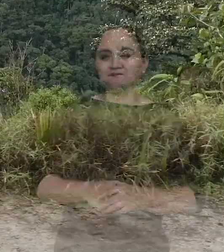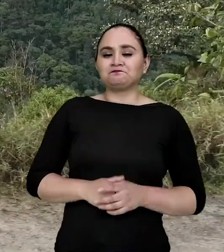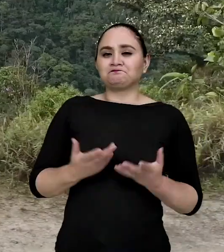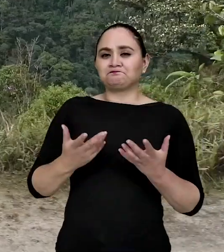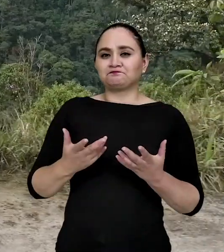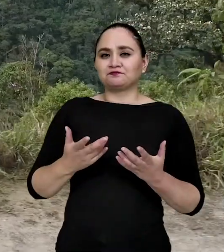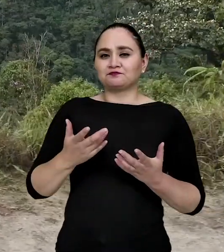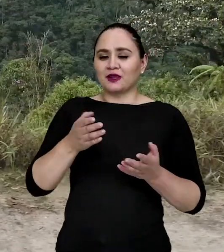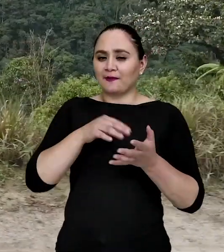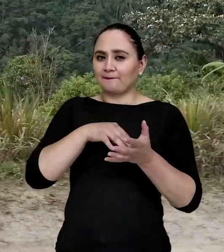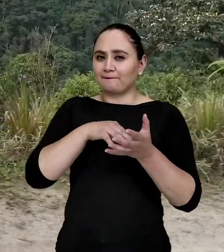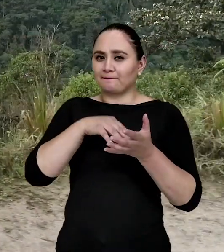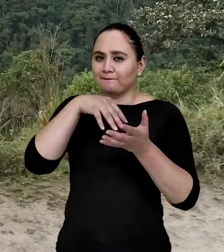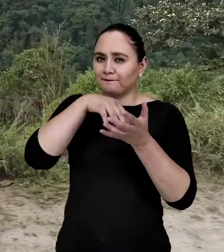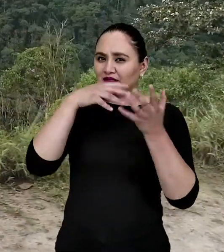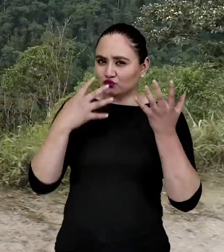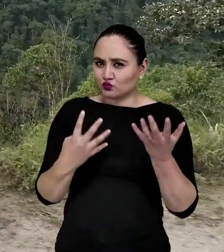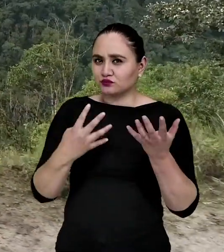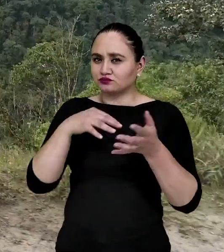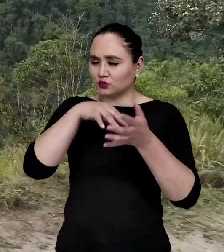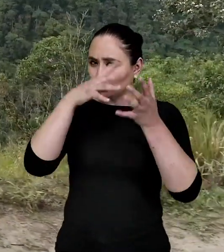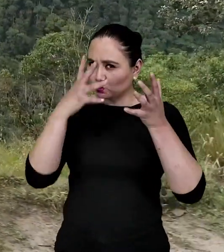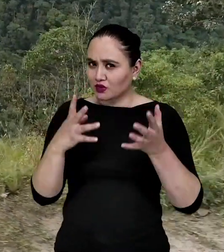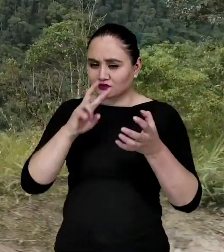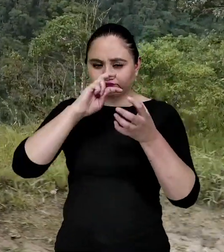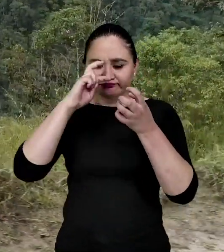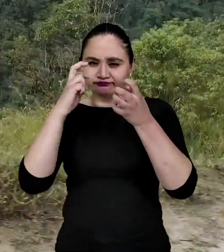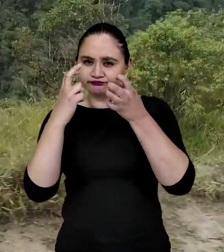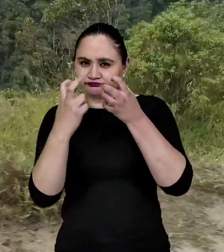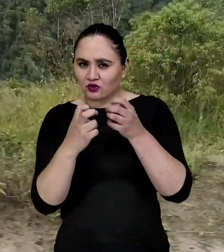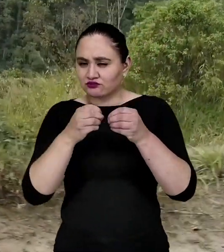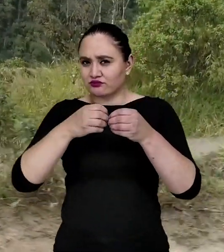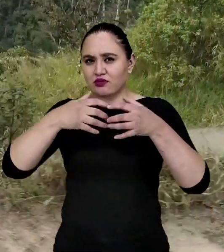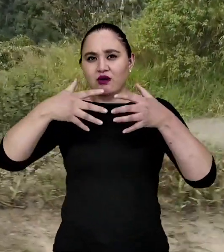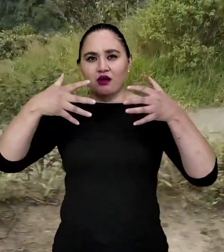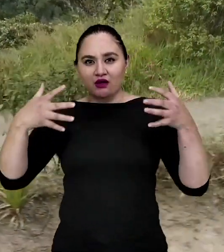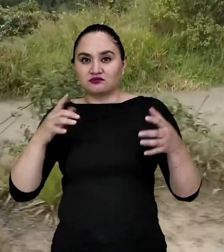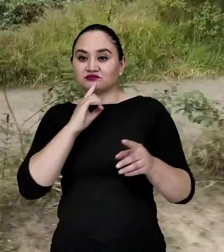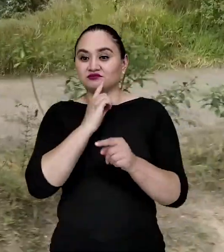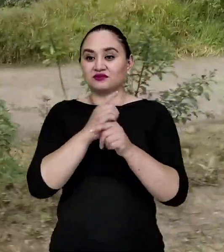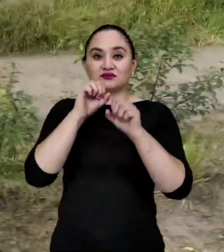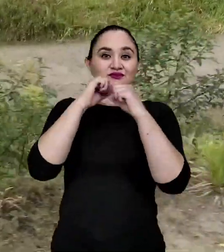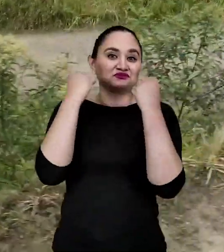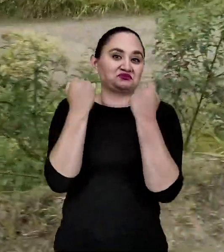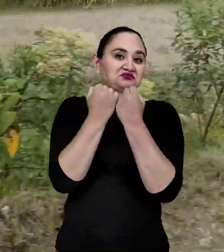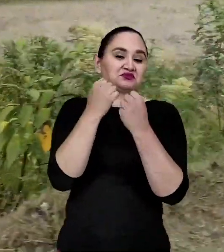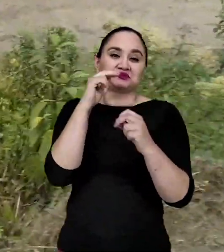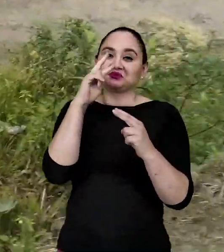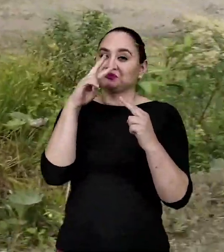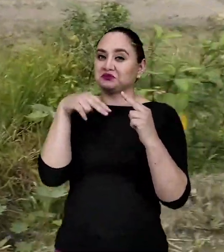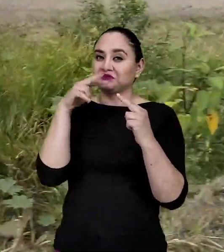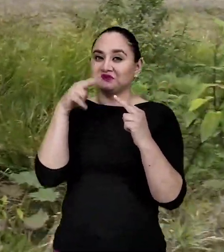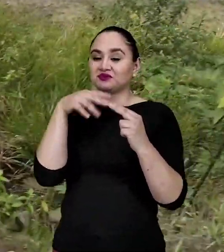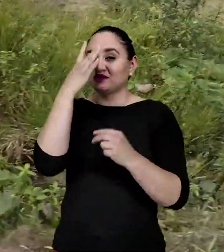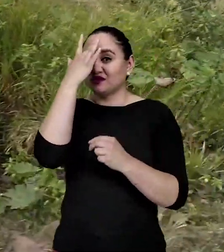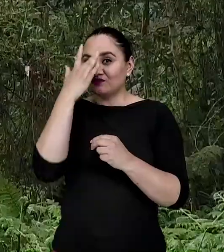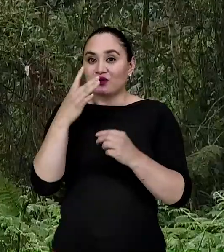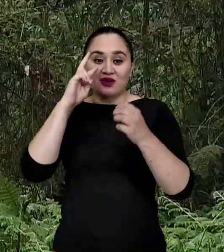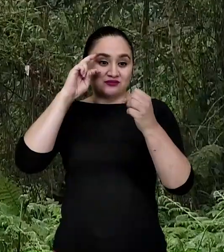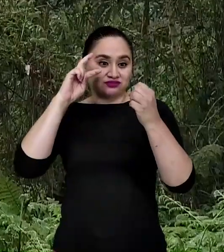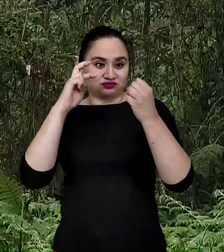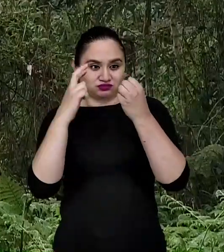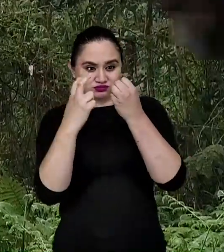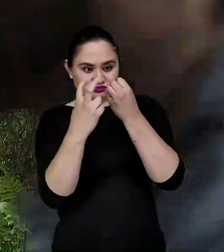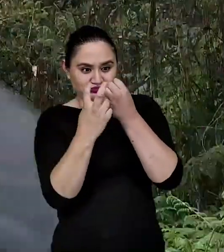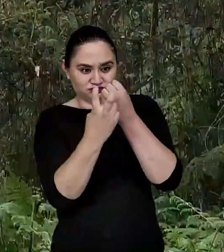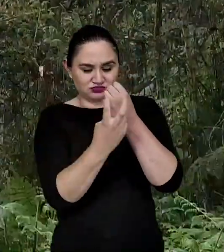Ser biólogo es una carrera, es muy amplia. Lamentablemente esto en la sociedad no se conoce porque biología es